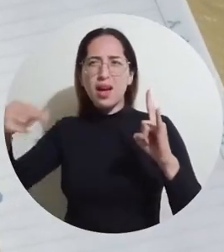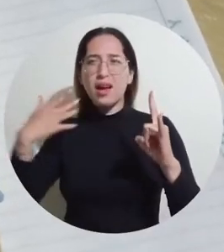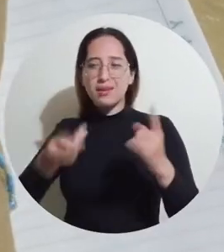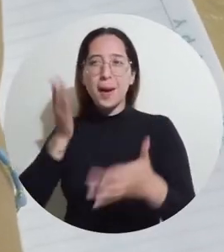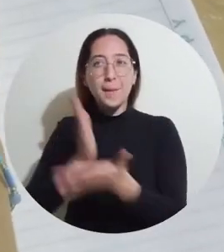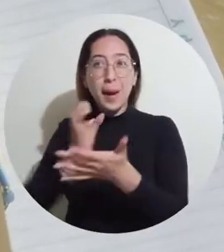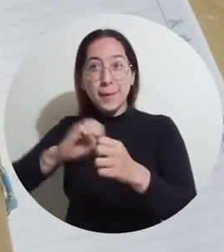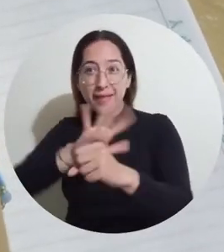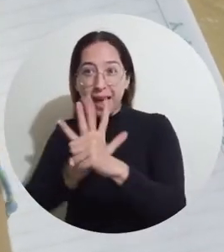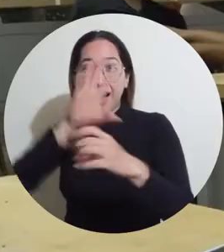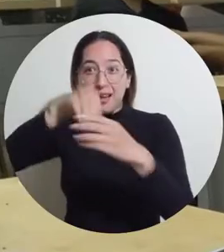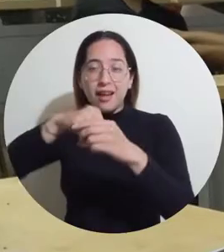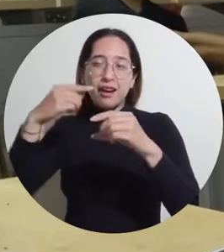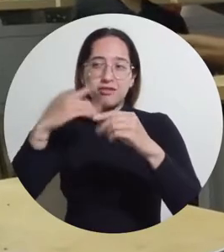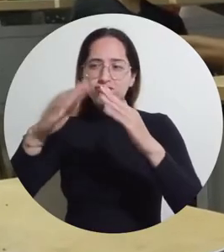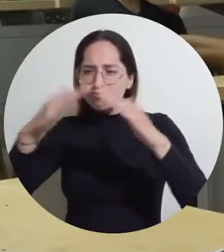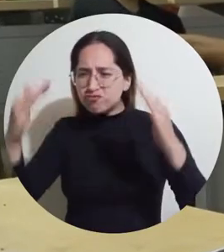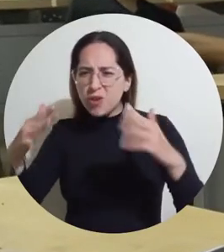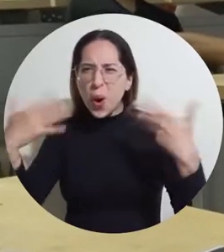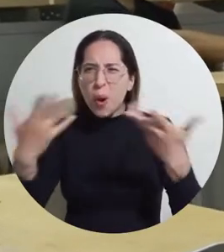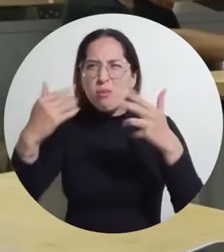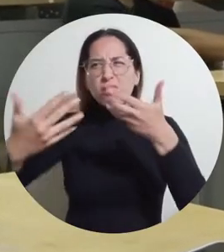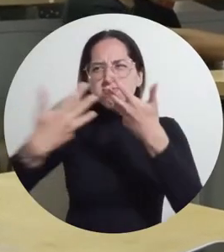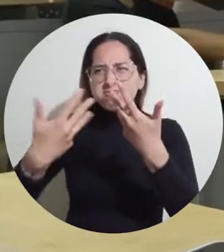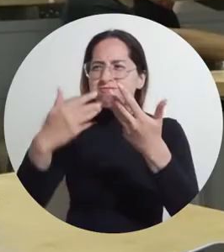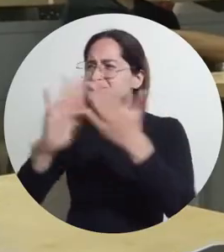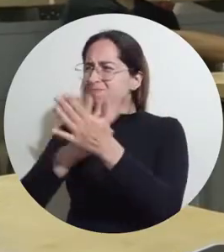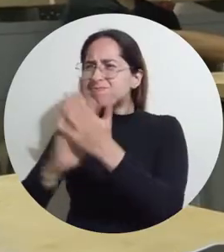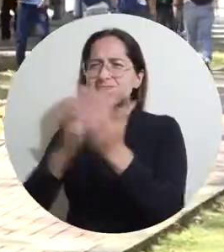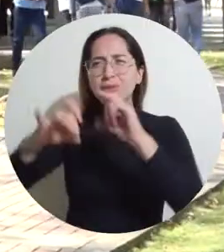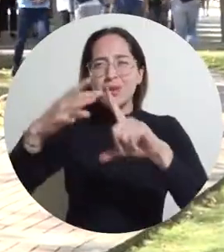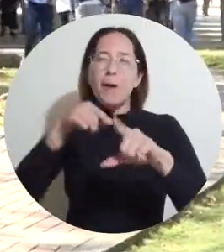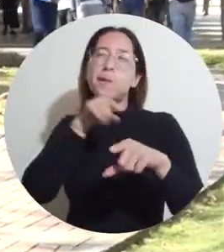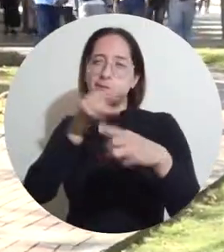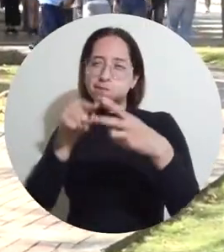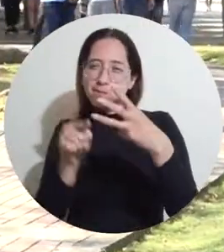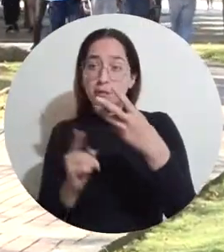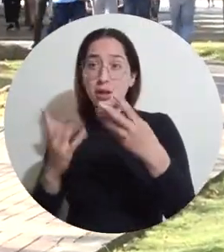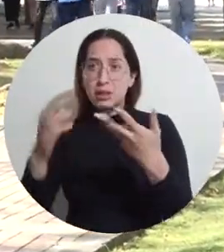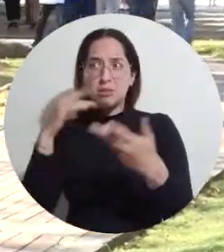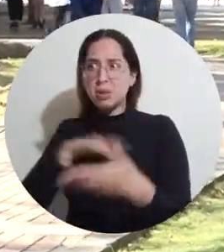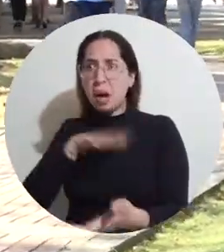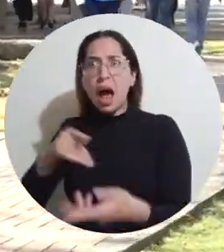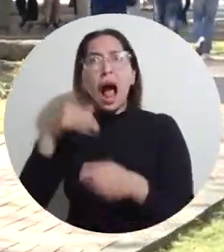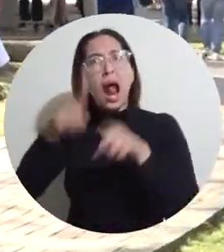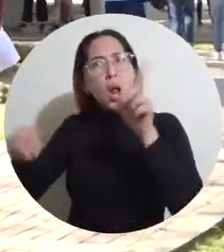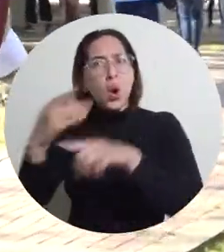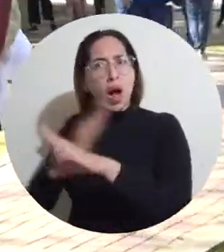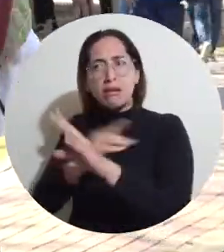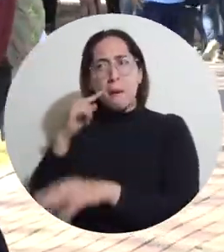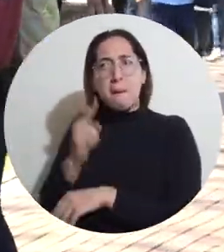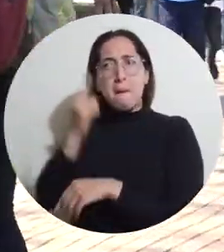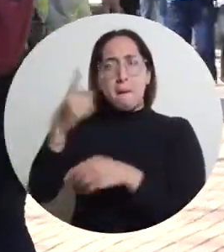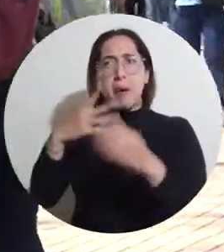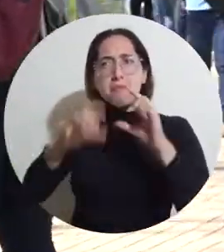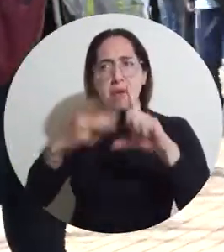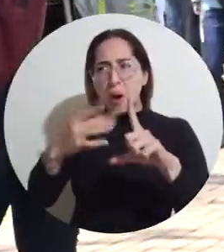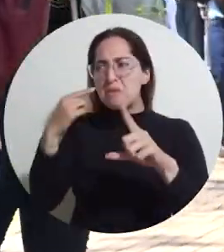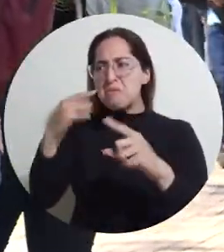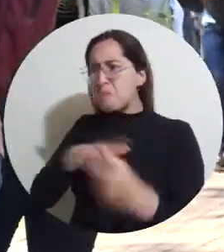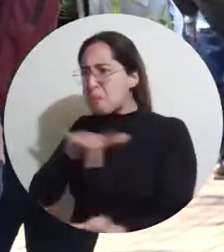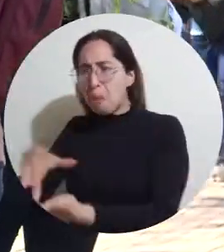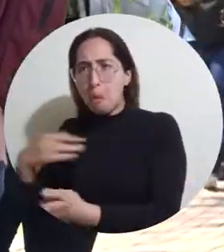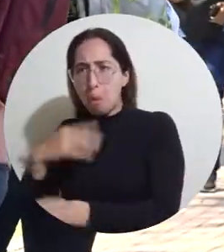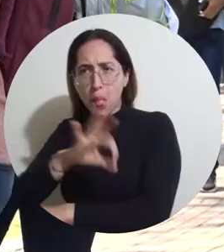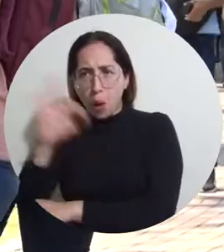Magdalena durante la pandemia. Muchos de ellos nunca habían estado en el campus y con ocasión del retorno total, reconocieron los rostros